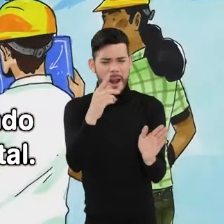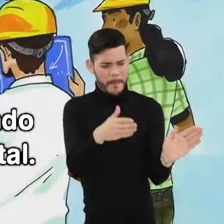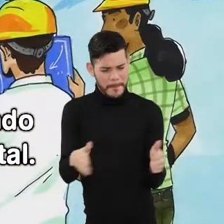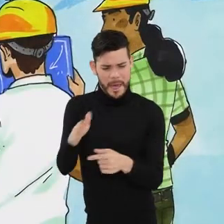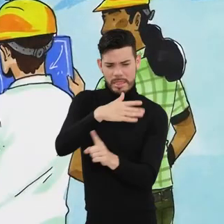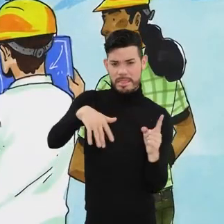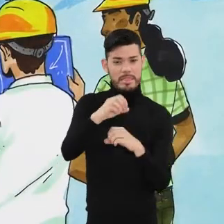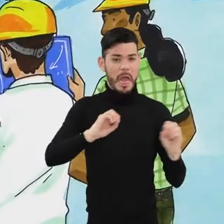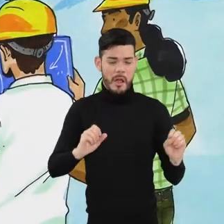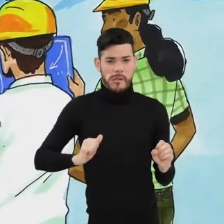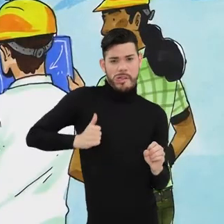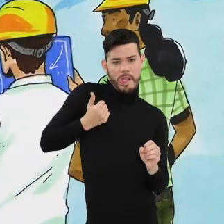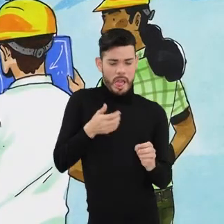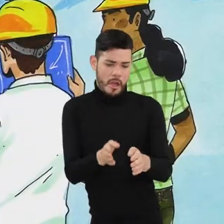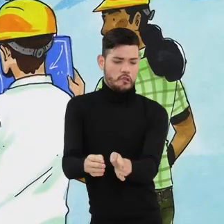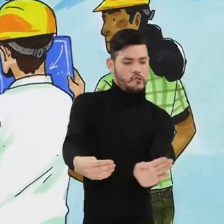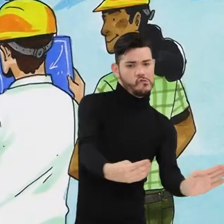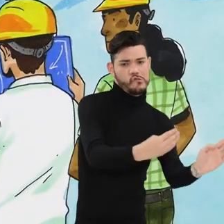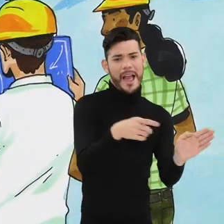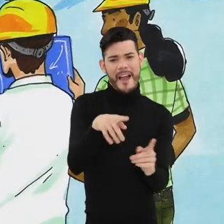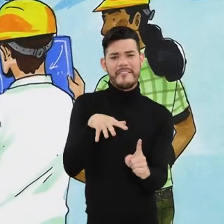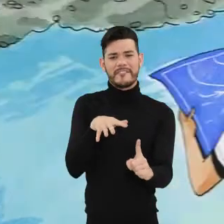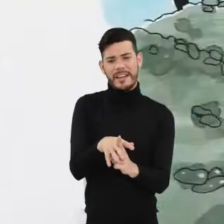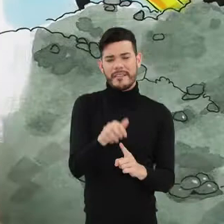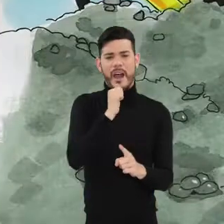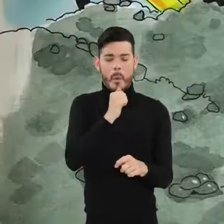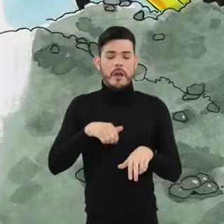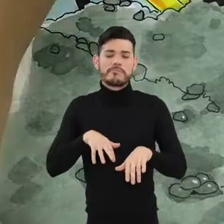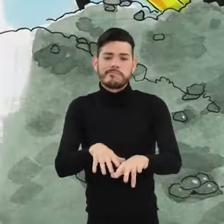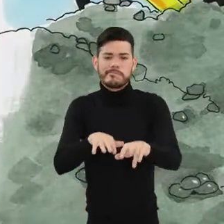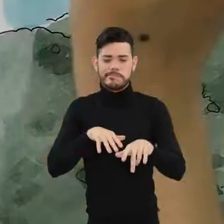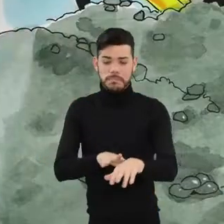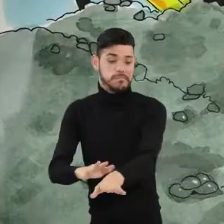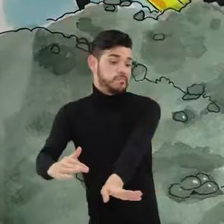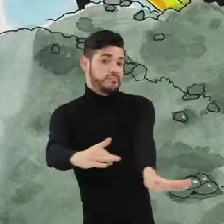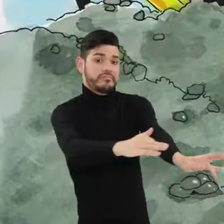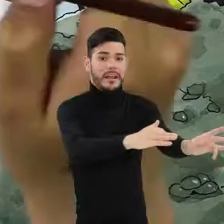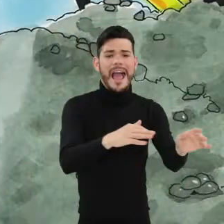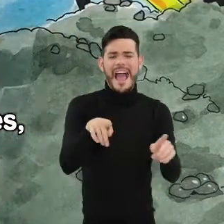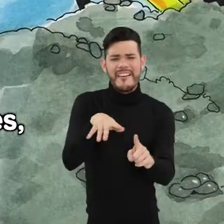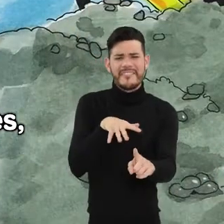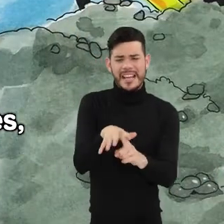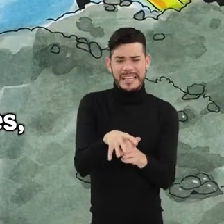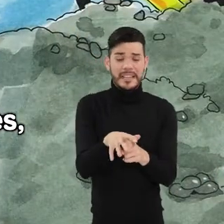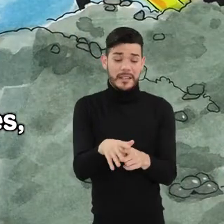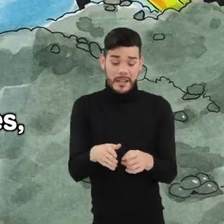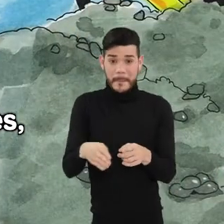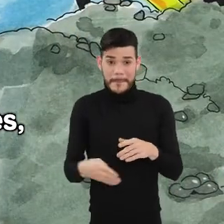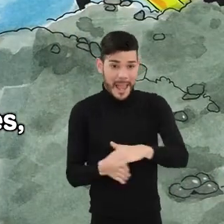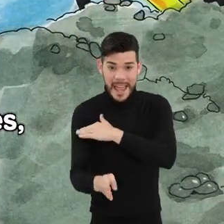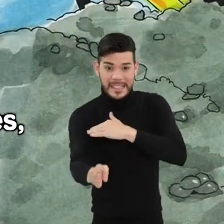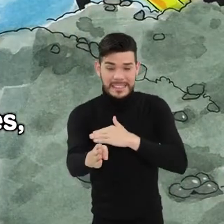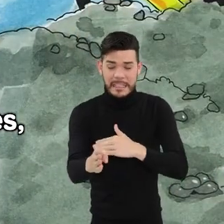plan ambiental. Estas acciones humanas afectan el flujo continuo del agua, lo que genera un desbalance en el equilibrio ecológico y no solo afecta la